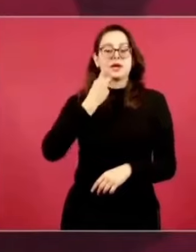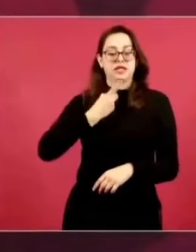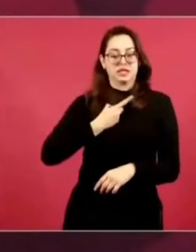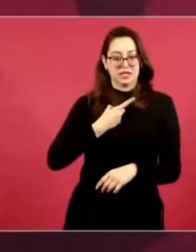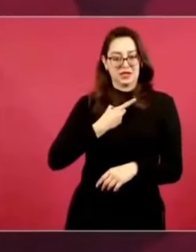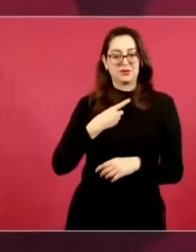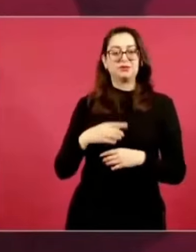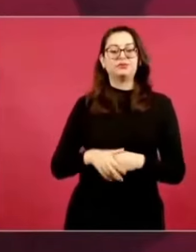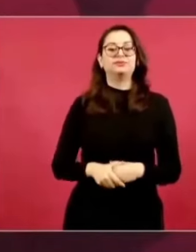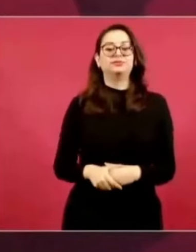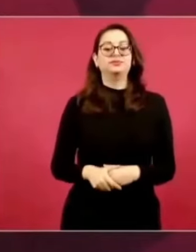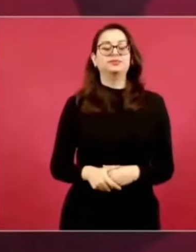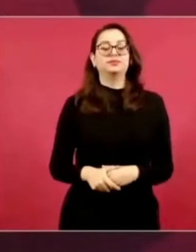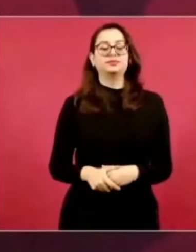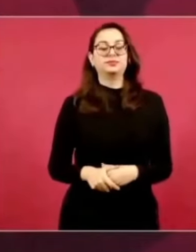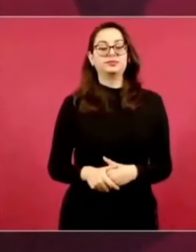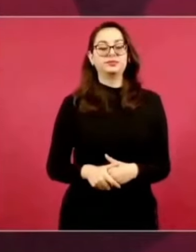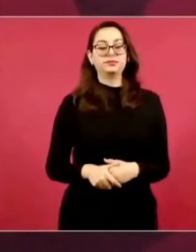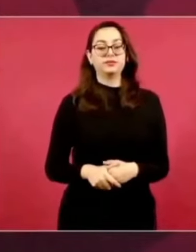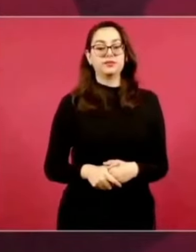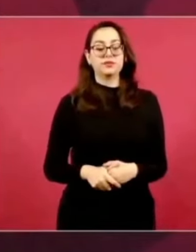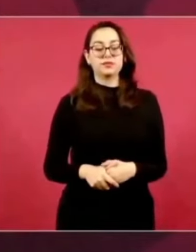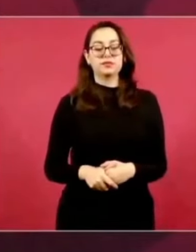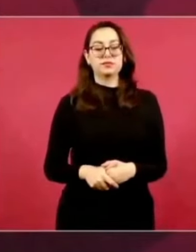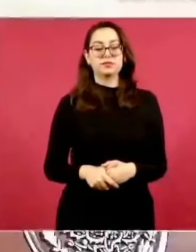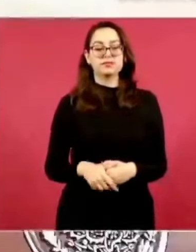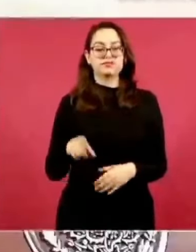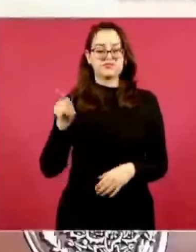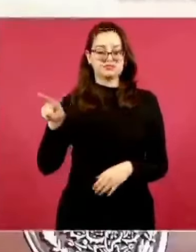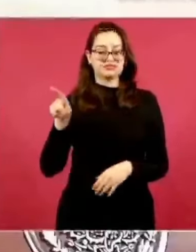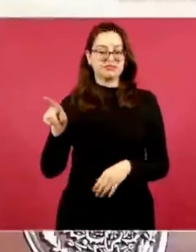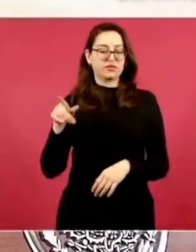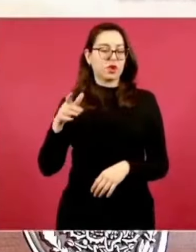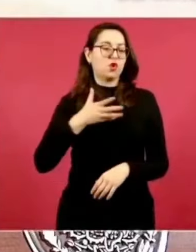dicho en Colombia